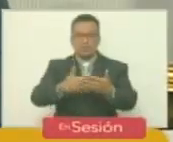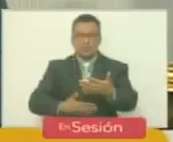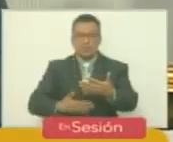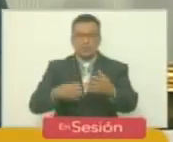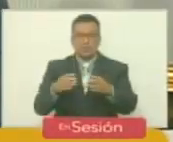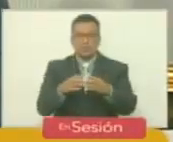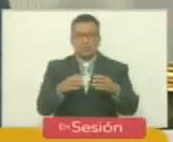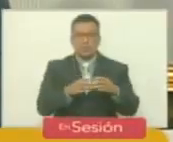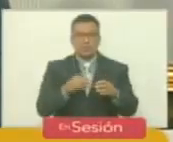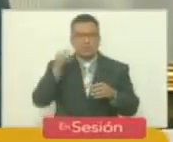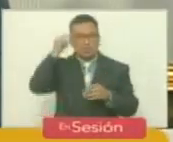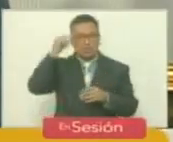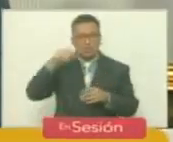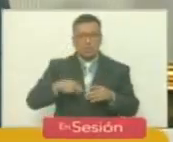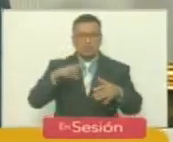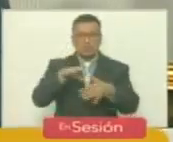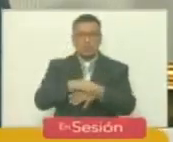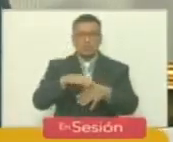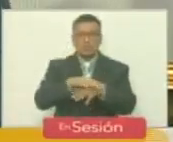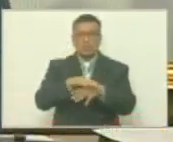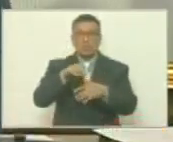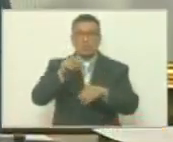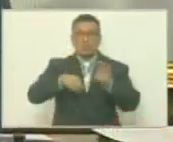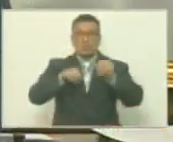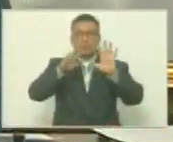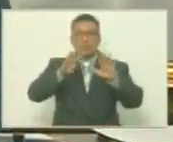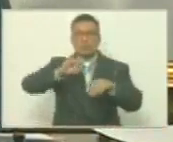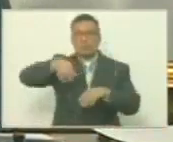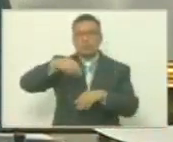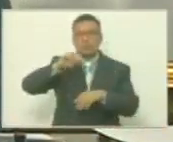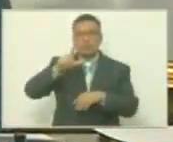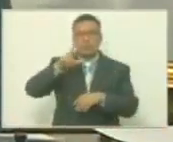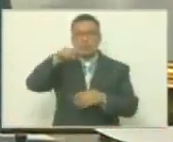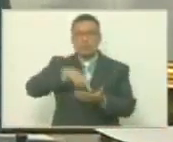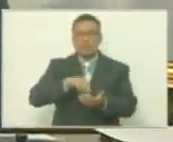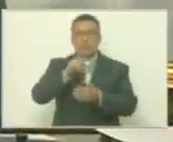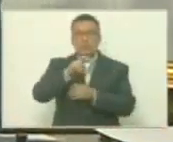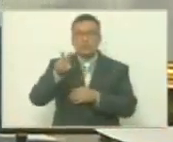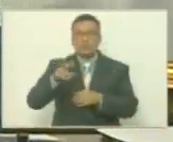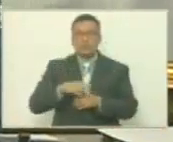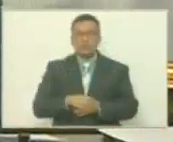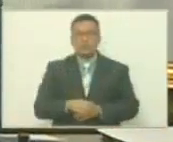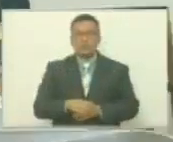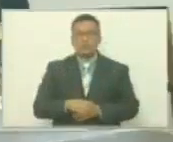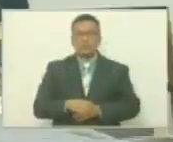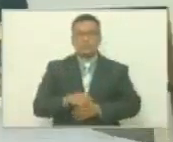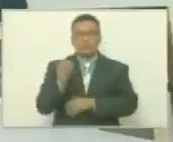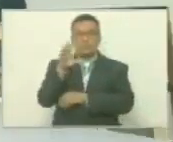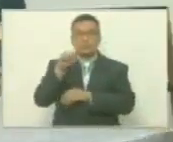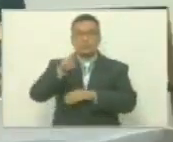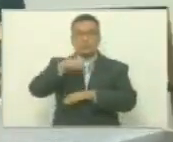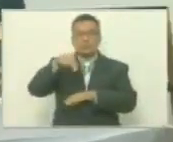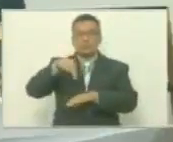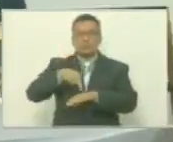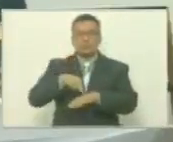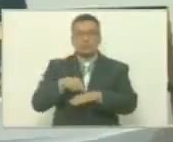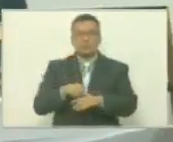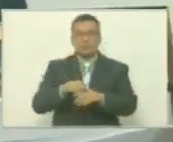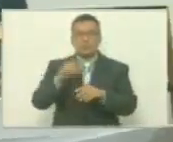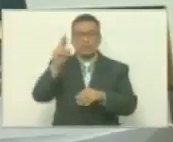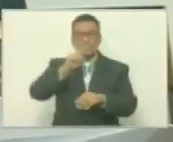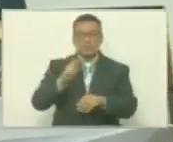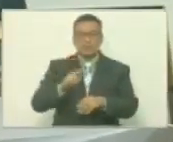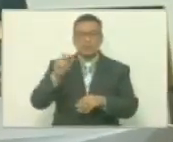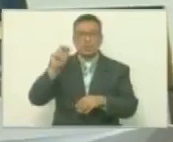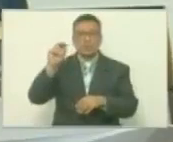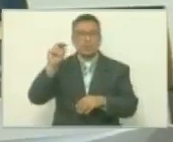ordinaria del día martes 19 de julio de 2022. Asamblea Nacional de la República